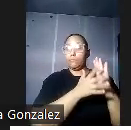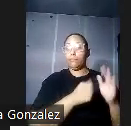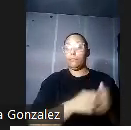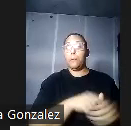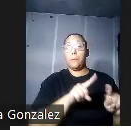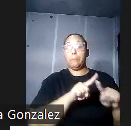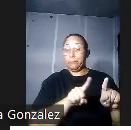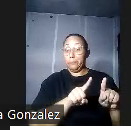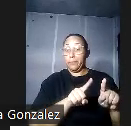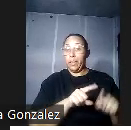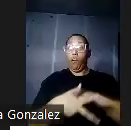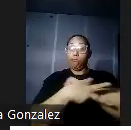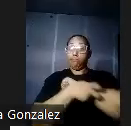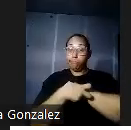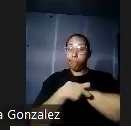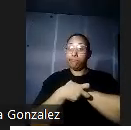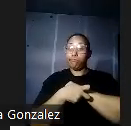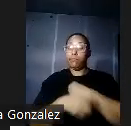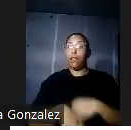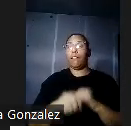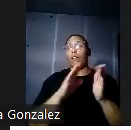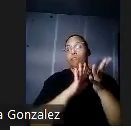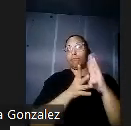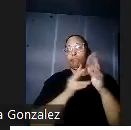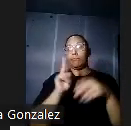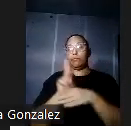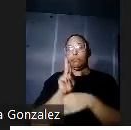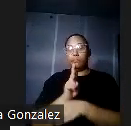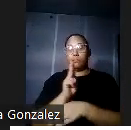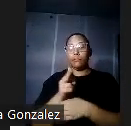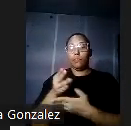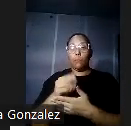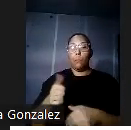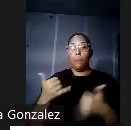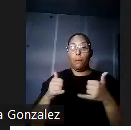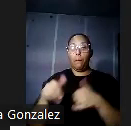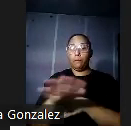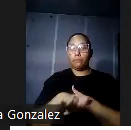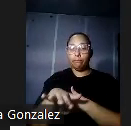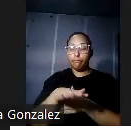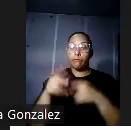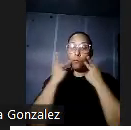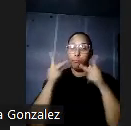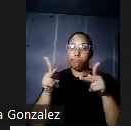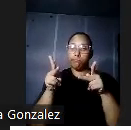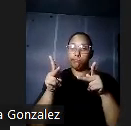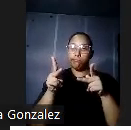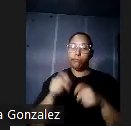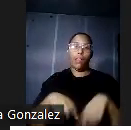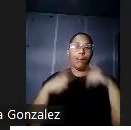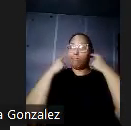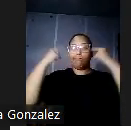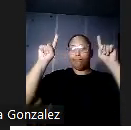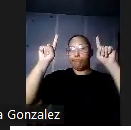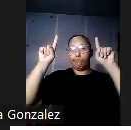la expropiación de parte de la finca del condado para ser utilizada como parque público no se materializó. En sustitución,